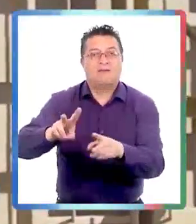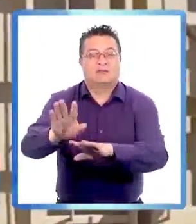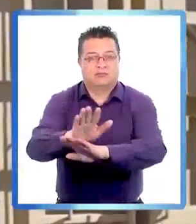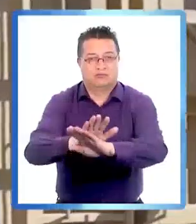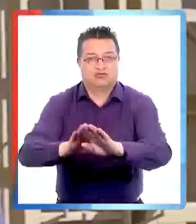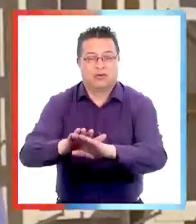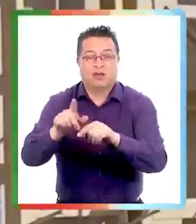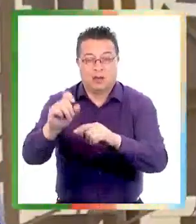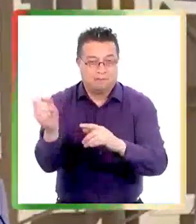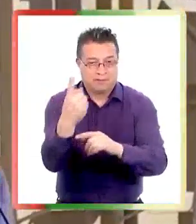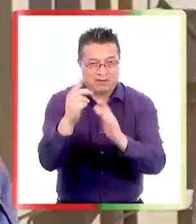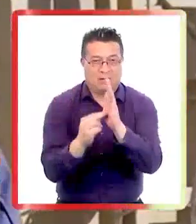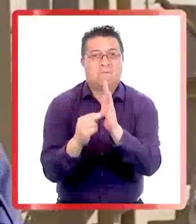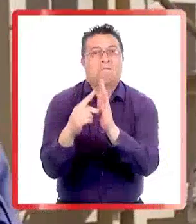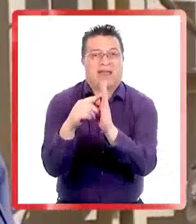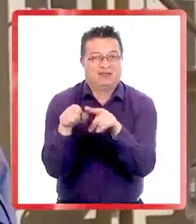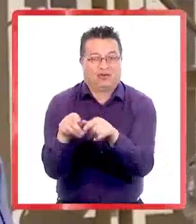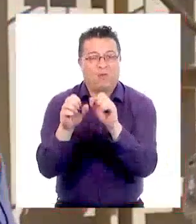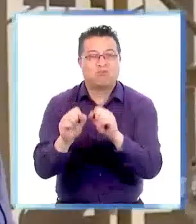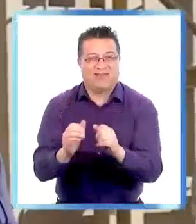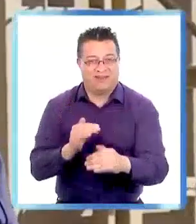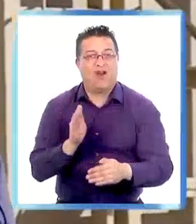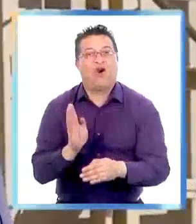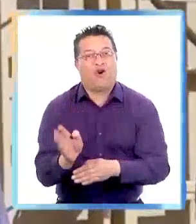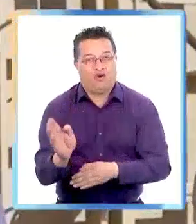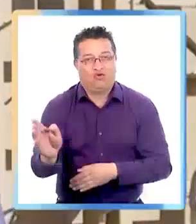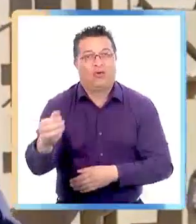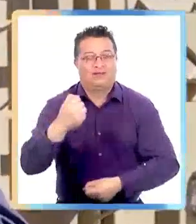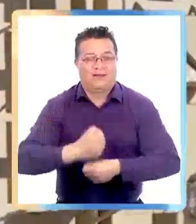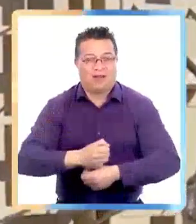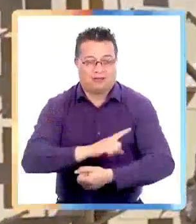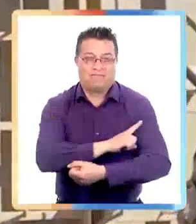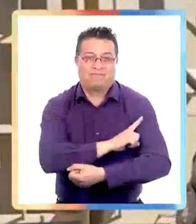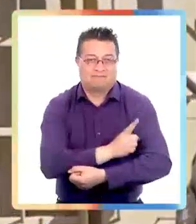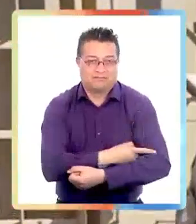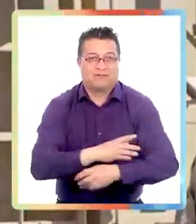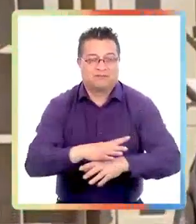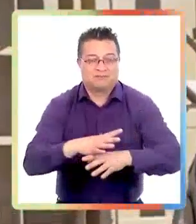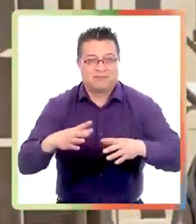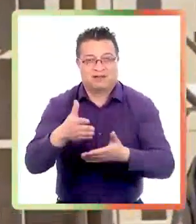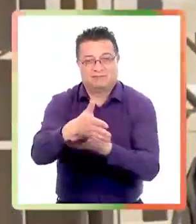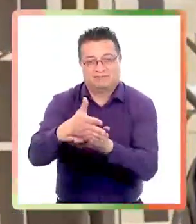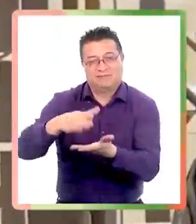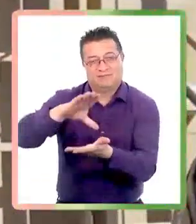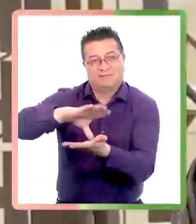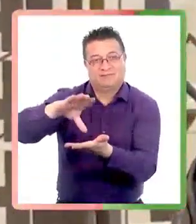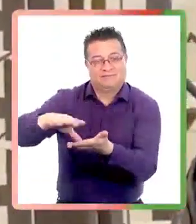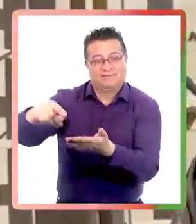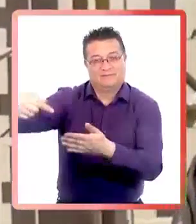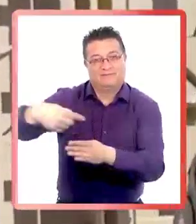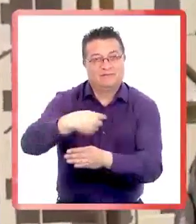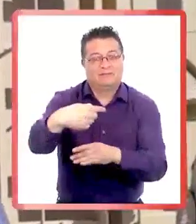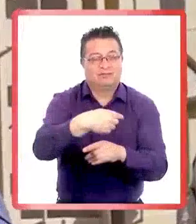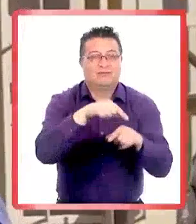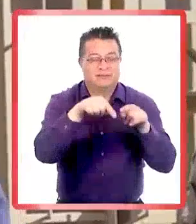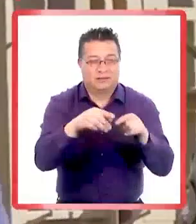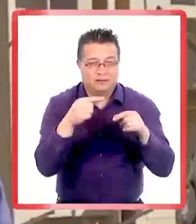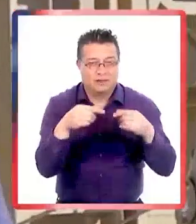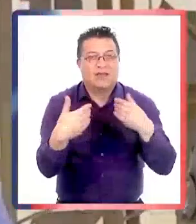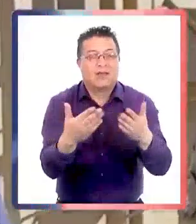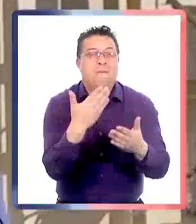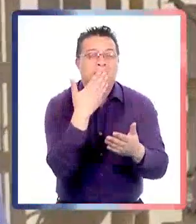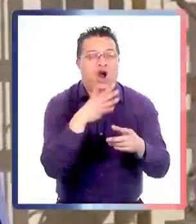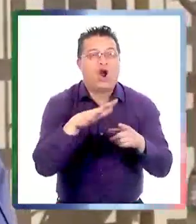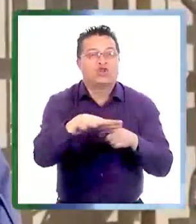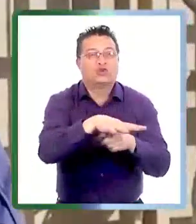fronteras protegidas, y este es el primer paso para poder continuar nuestro trabajo en el fortalecimiento de las fronteras y, por cierto,